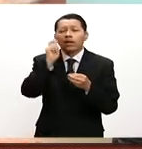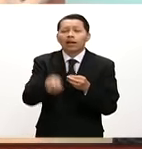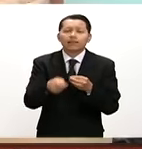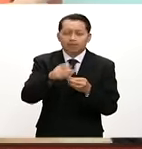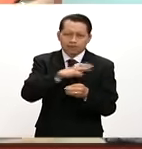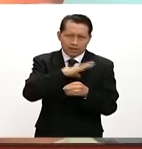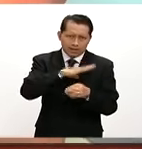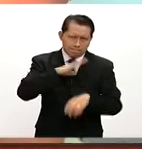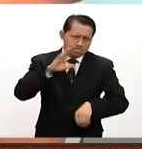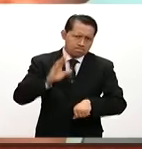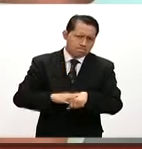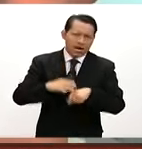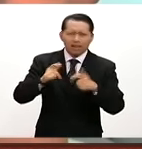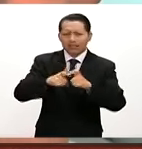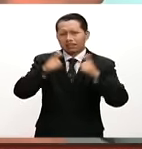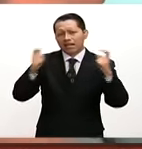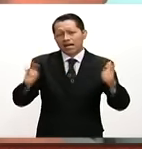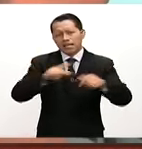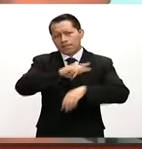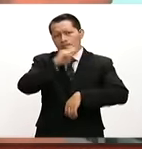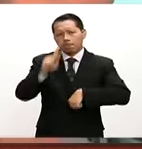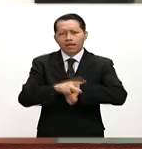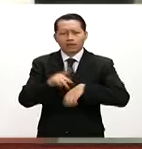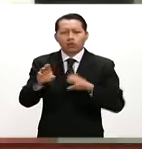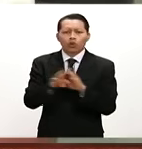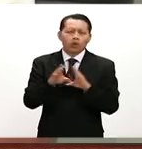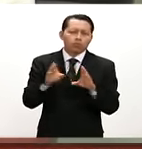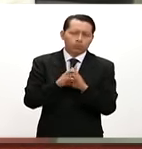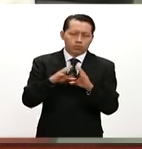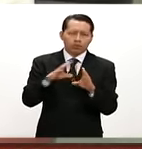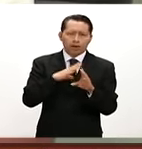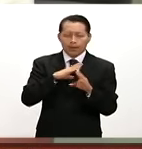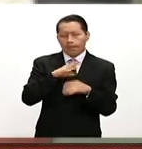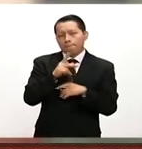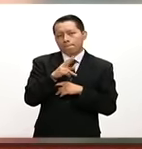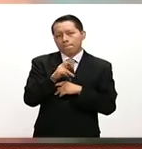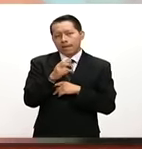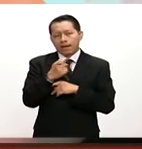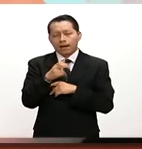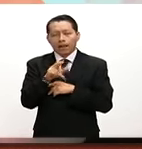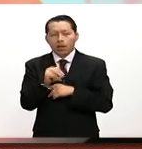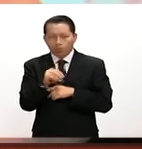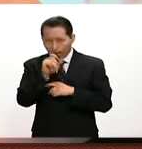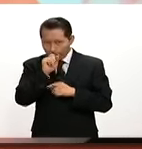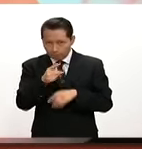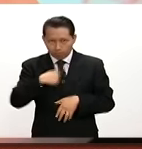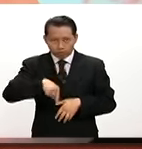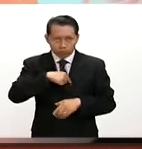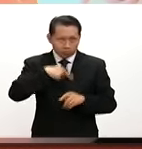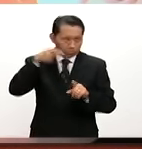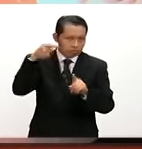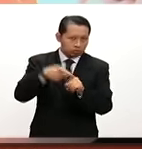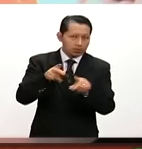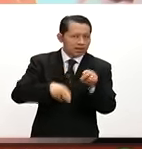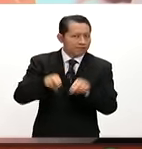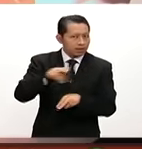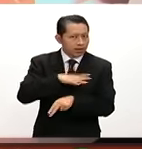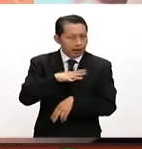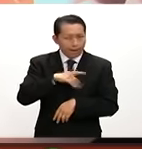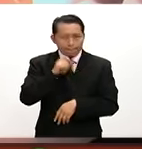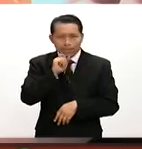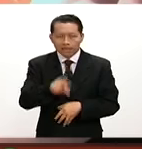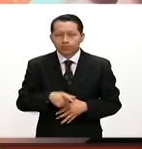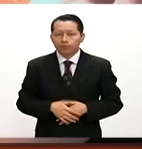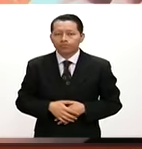centros de simulación más grandes de todo el país a nivel de pregrado que es en el nivel en el que nos estamos nosotros desempeñando.